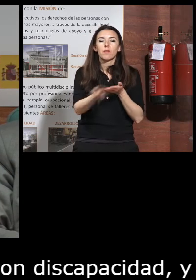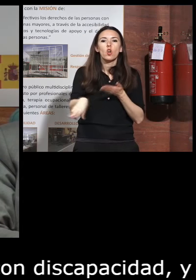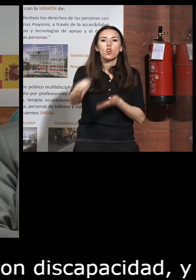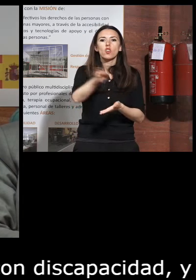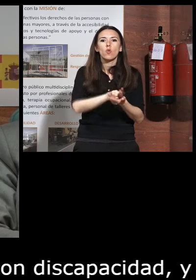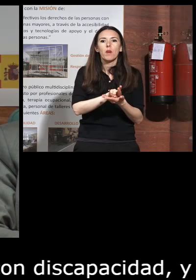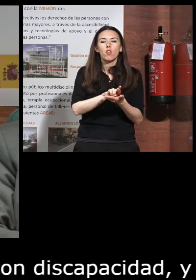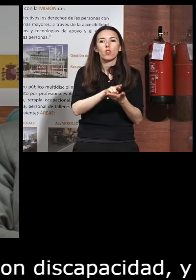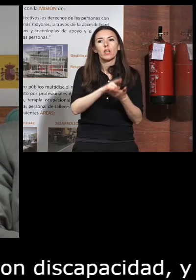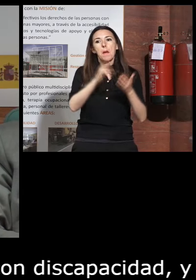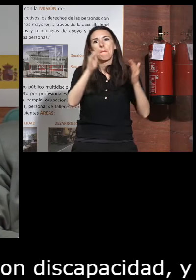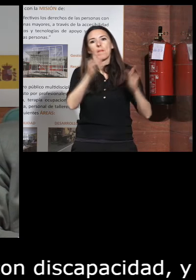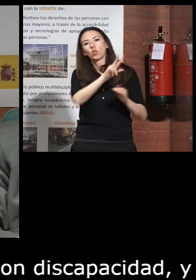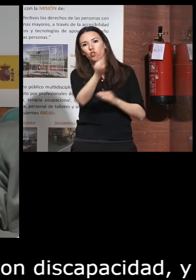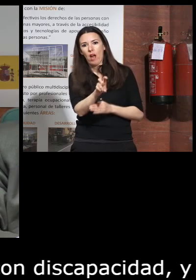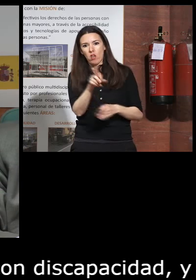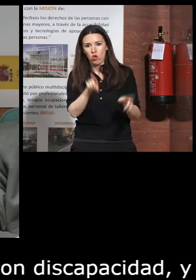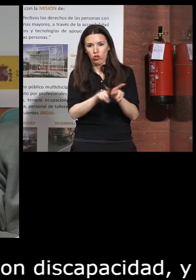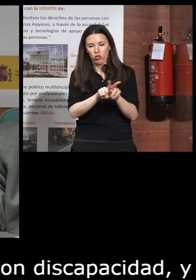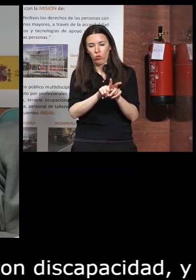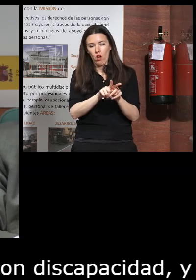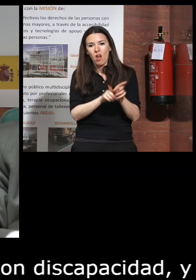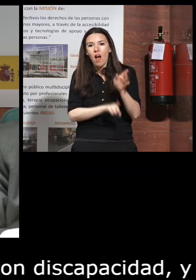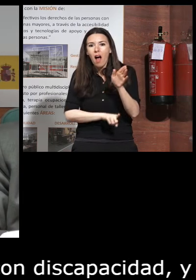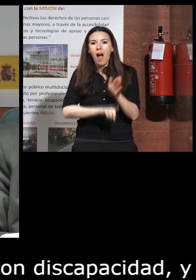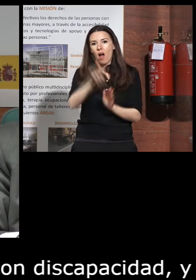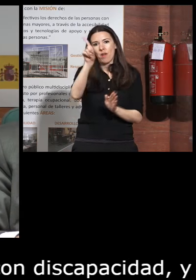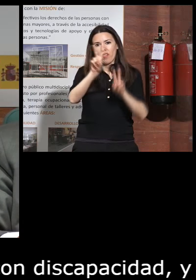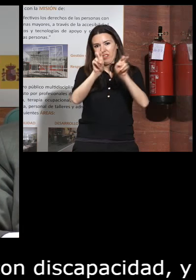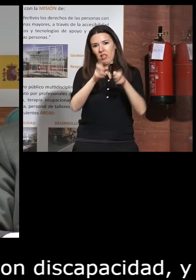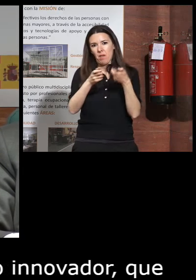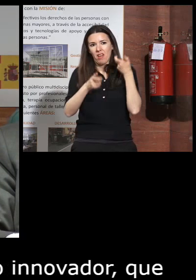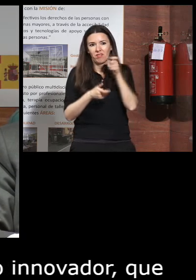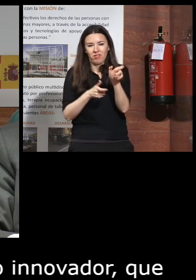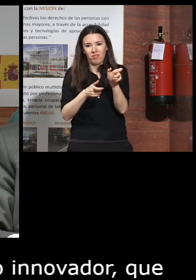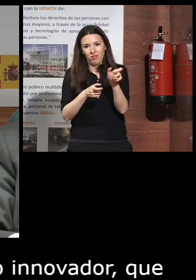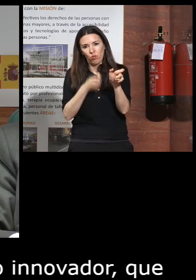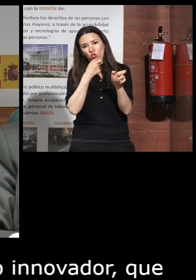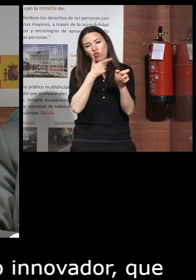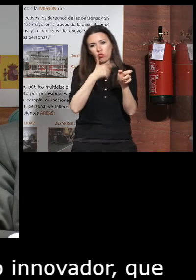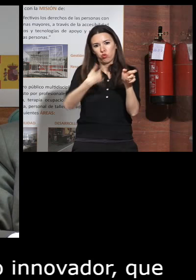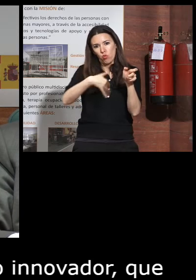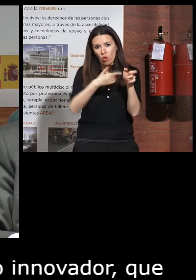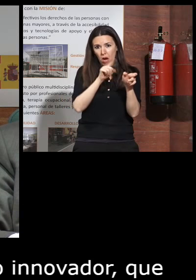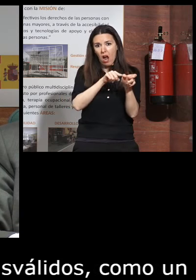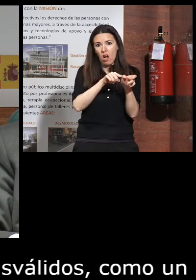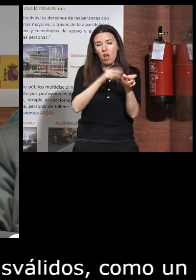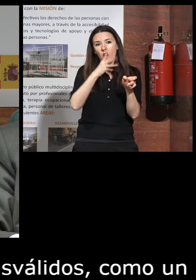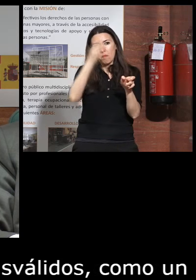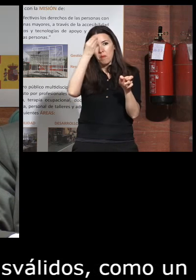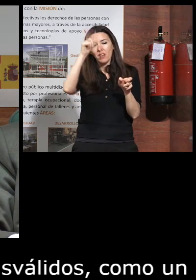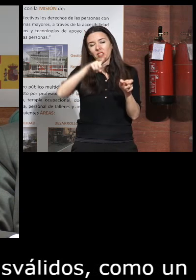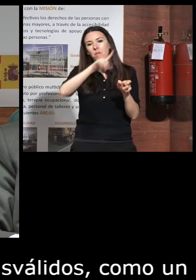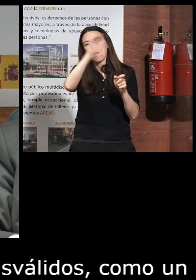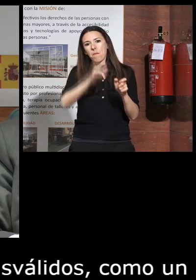de minusválidos como un avance sobre la terminología anterior que era subnormal y ahora ya también yo creo que la